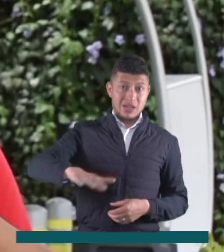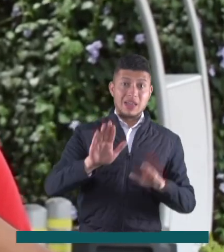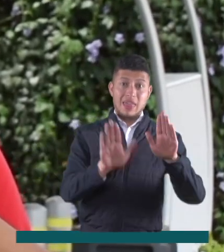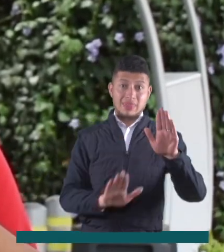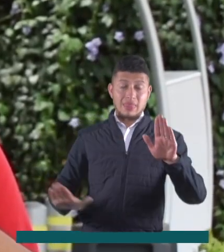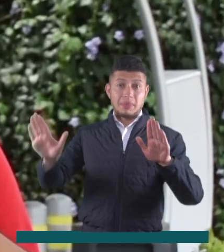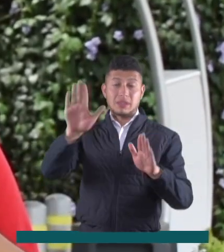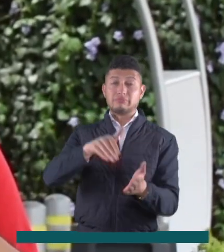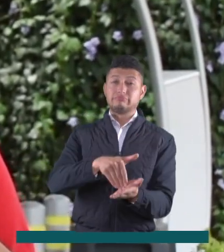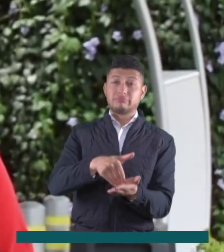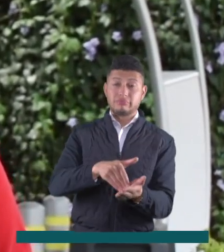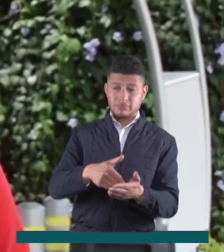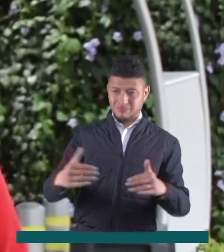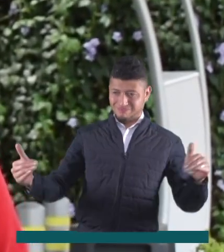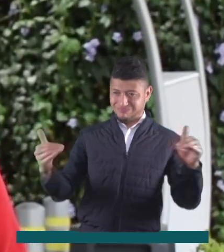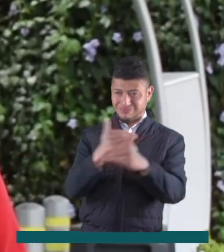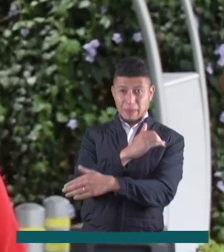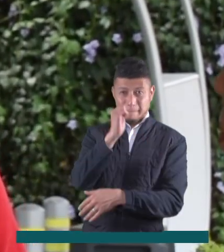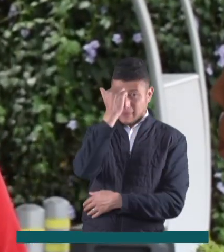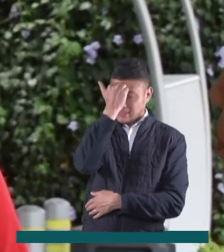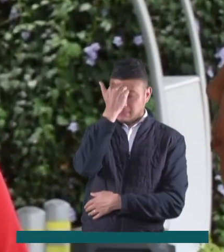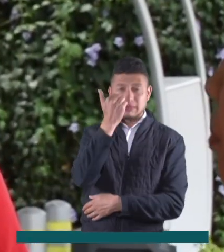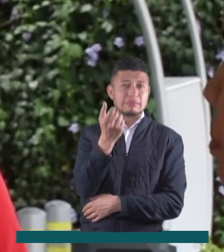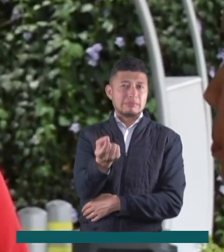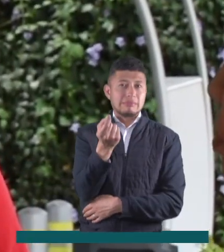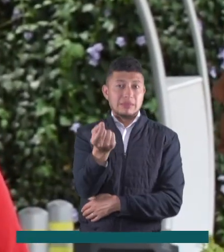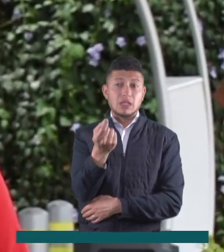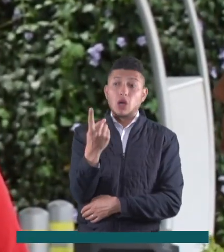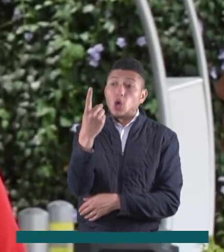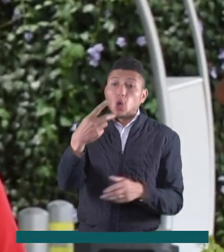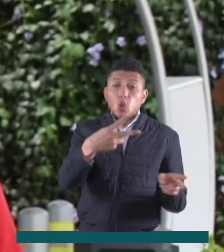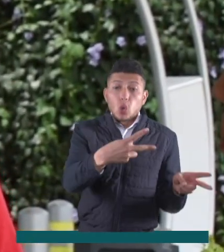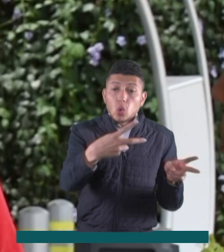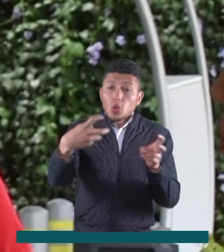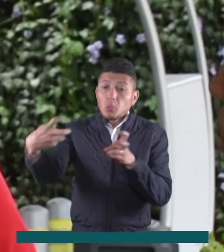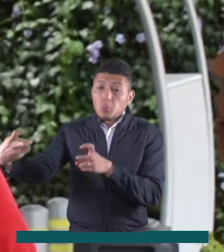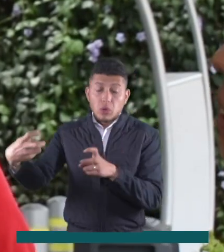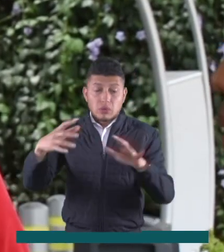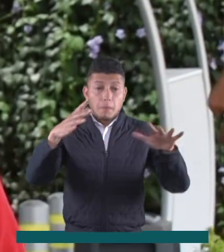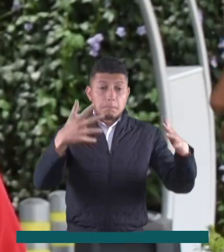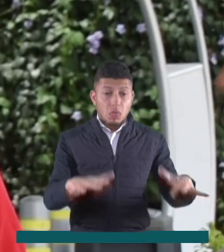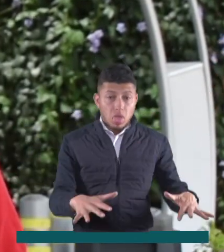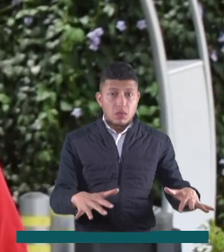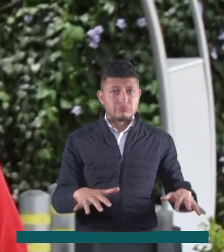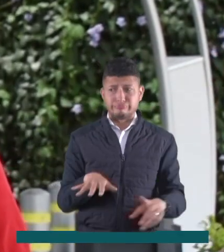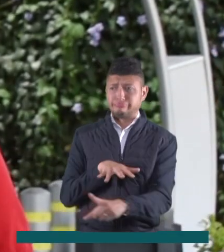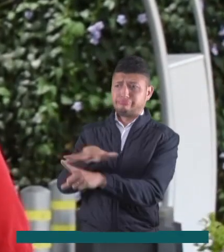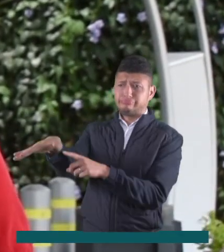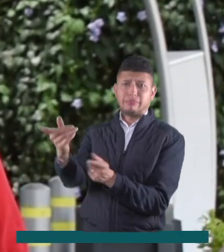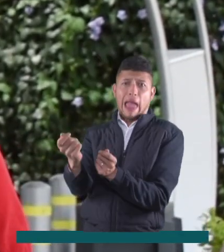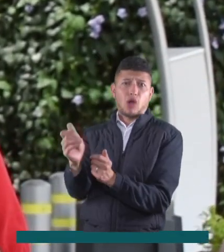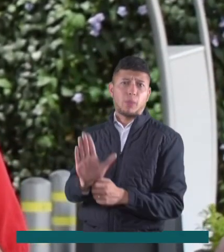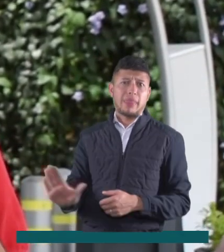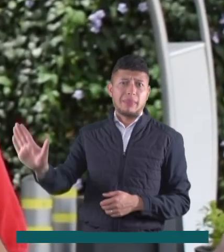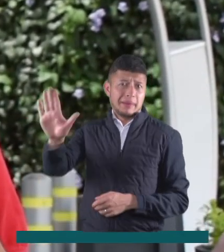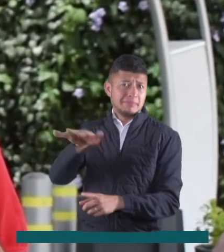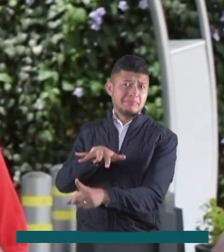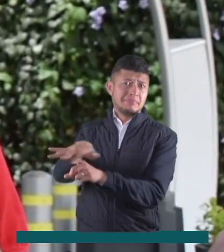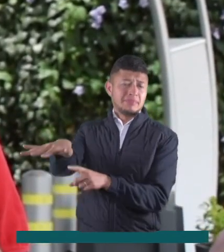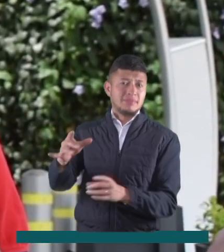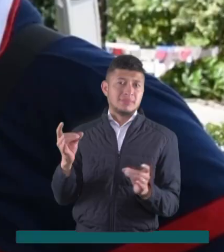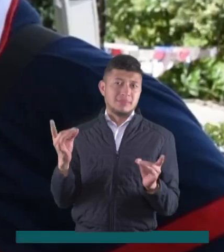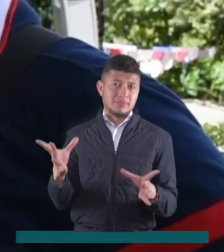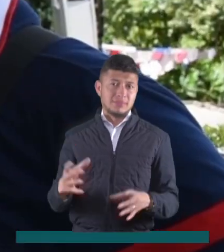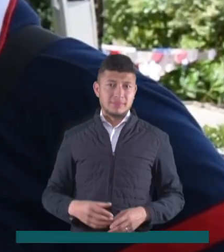frágil en sus vías principales. Con un colapso de una sola vía, se afecta toda la economía de un